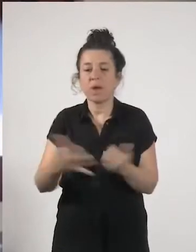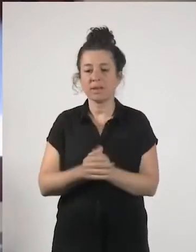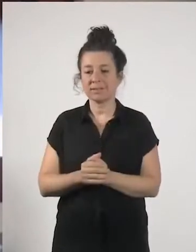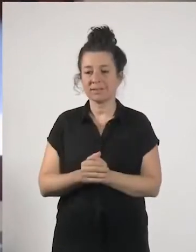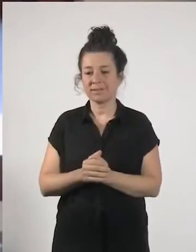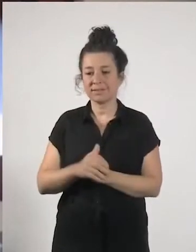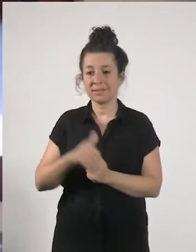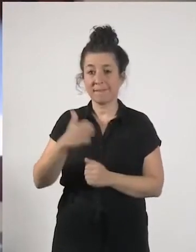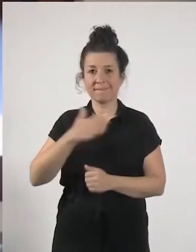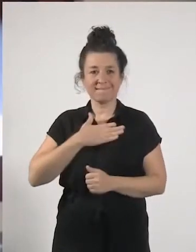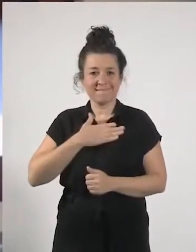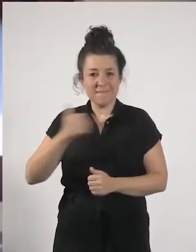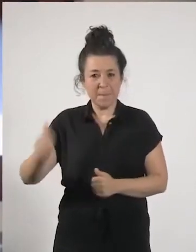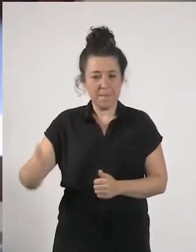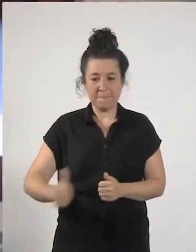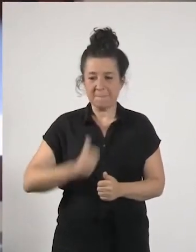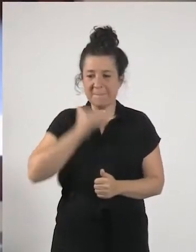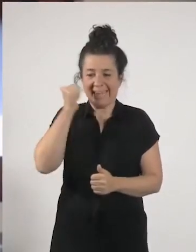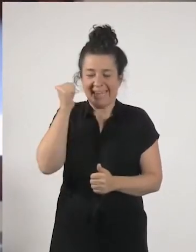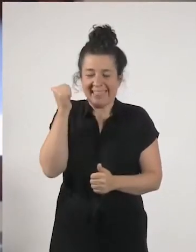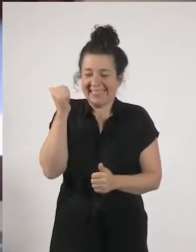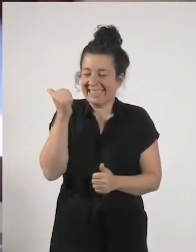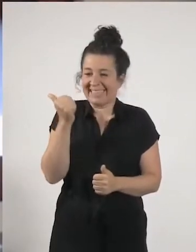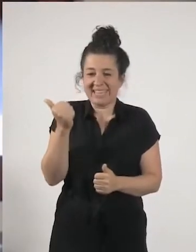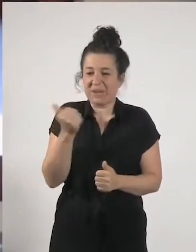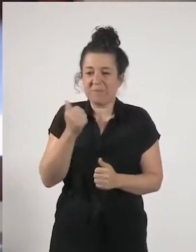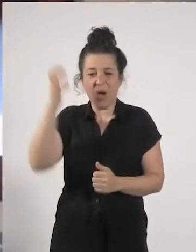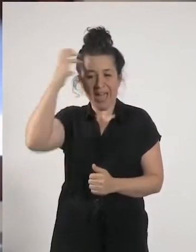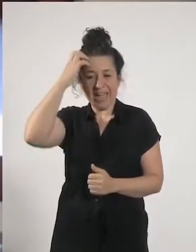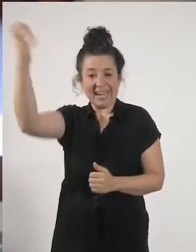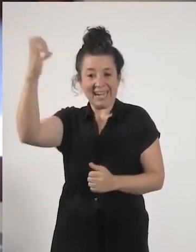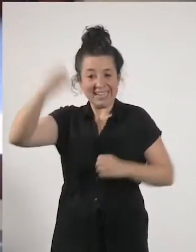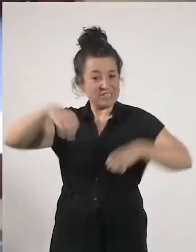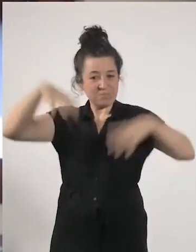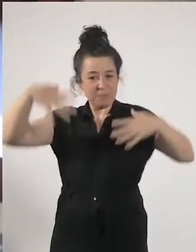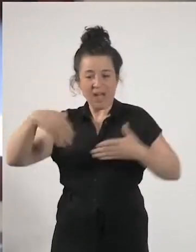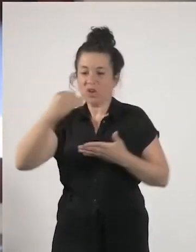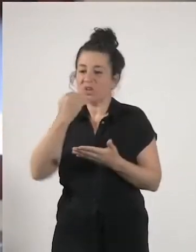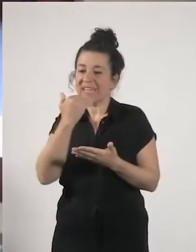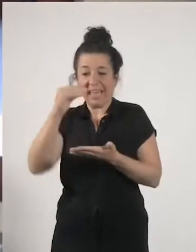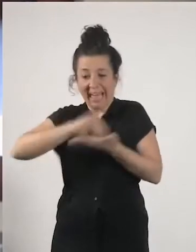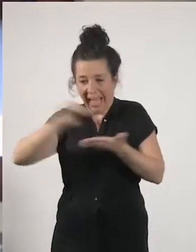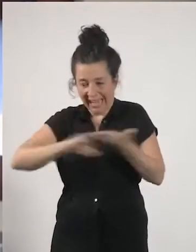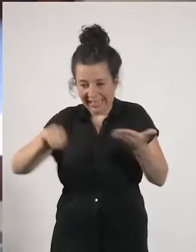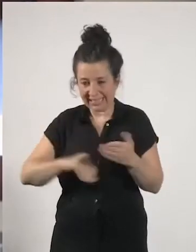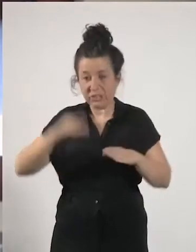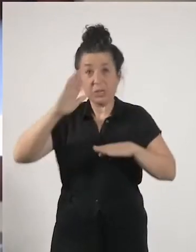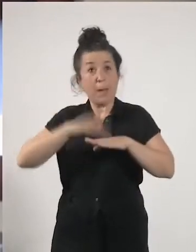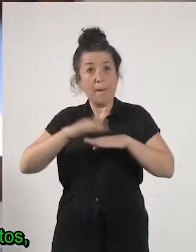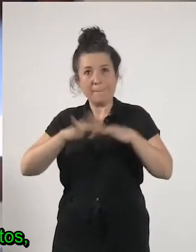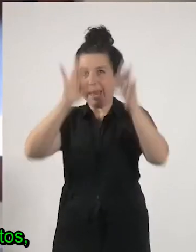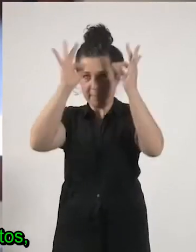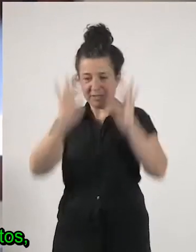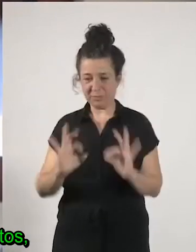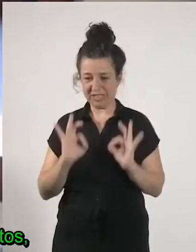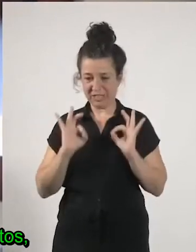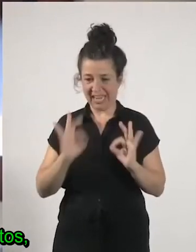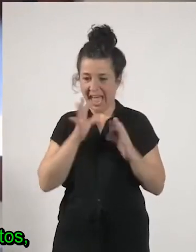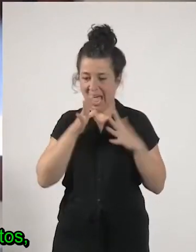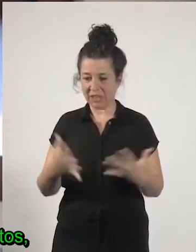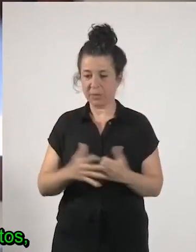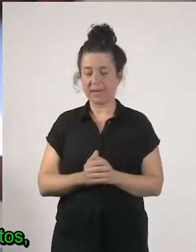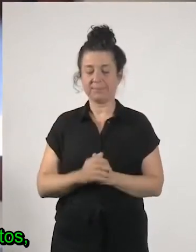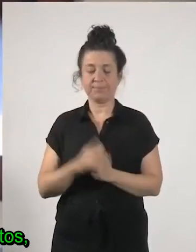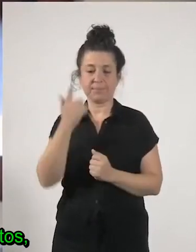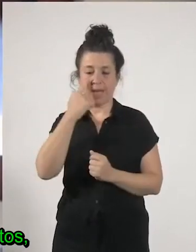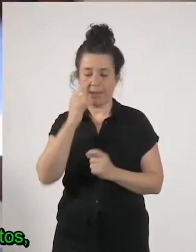esta oportunidad de hacer la carta a los reyes magos para estos presupuestos para estos presupuestos lo primero bueno esto